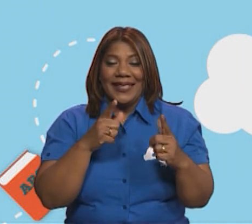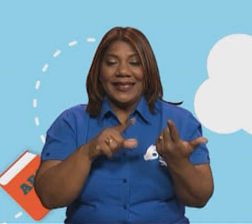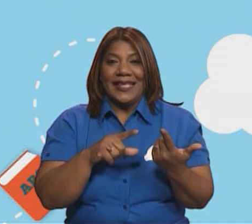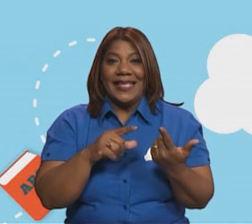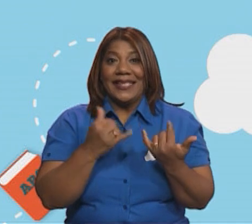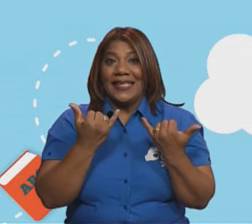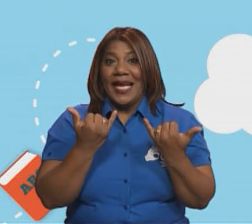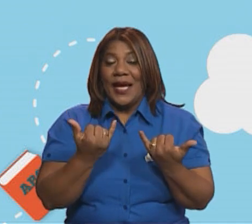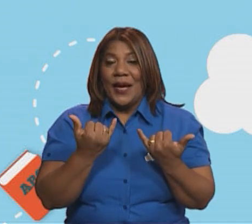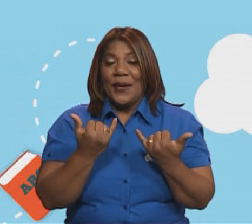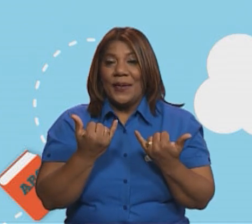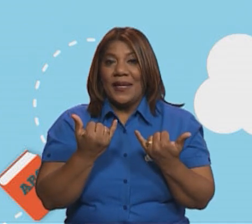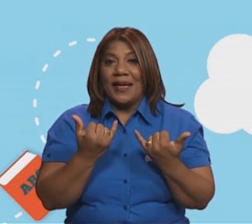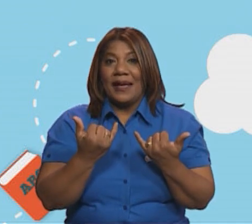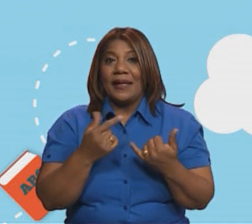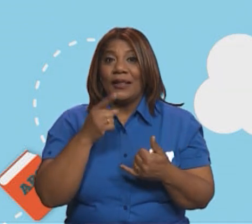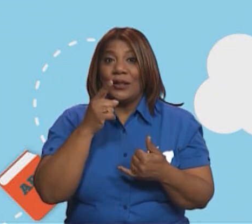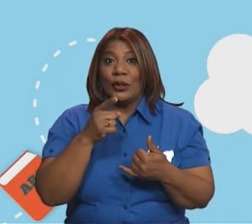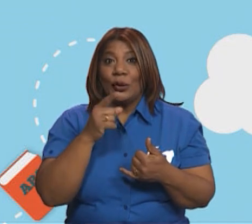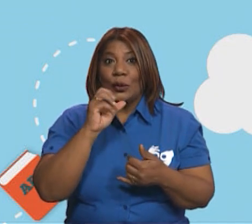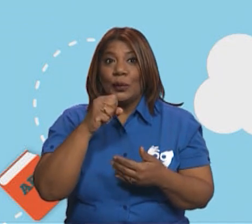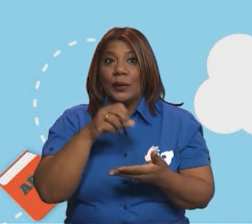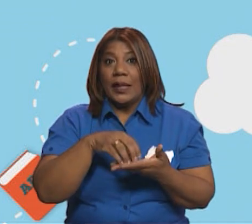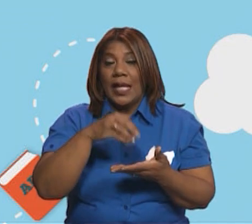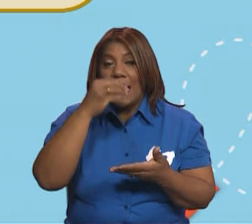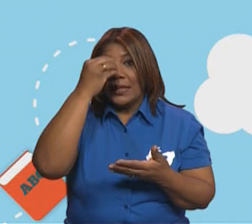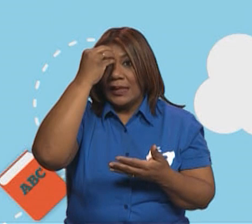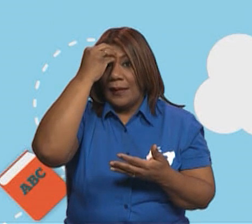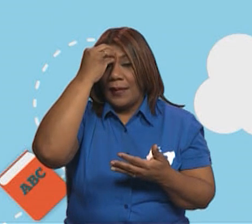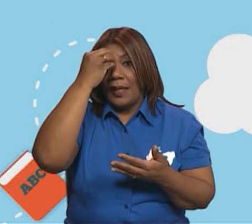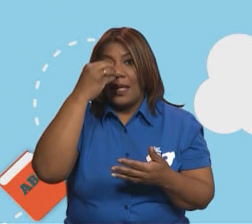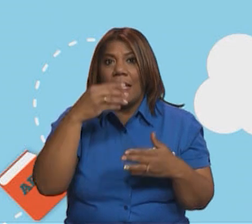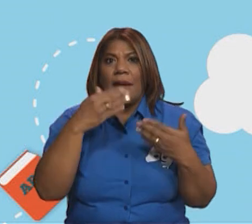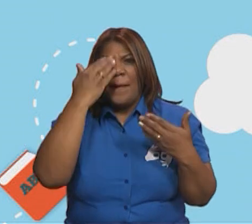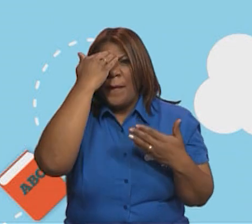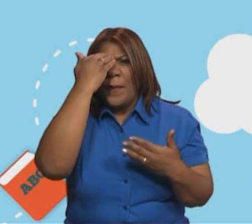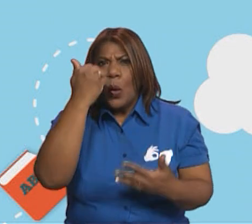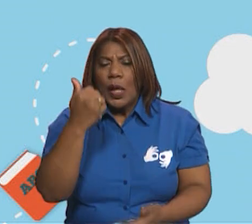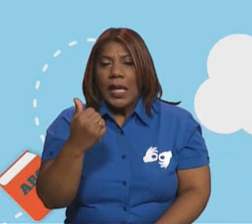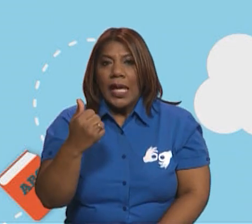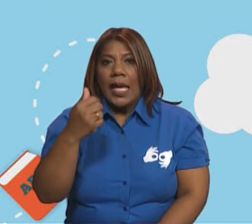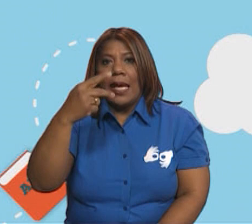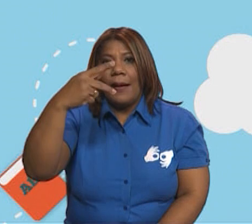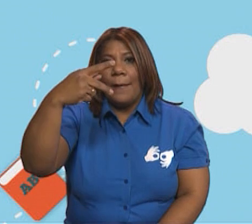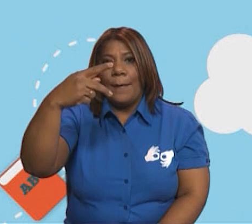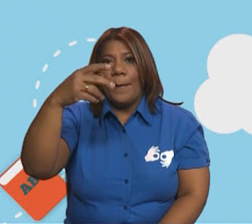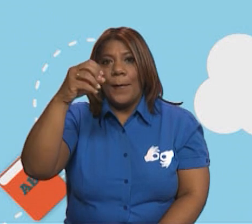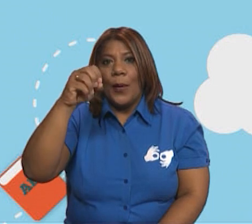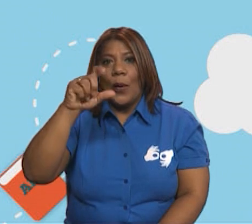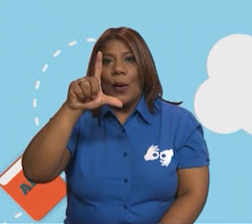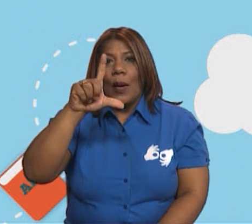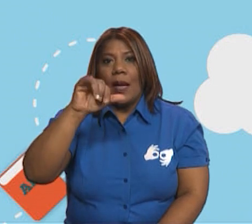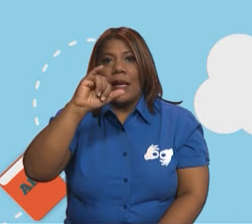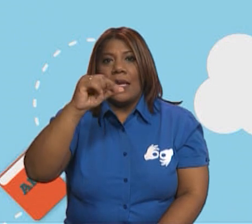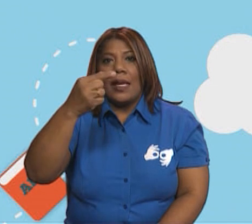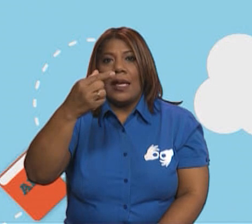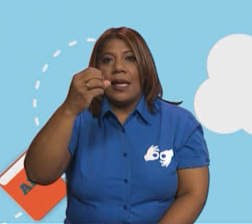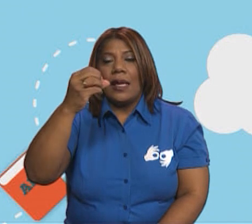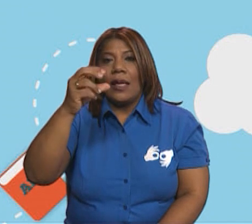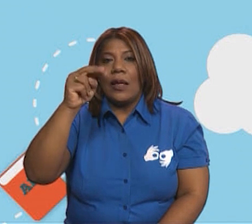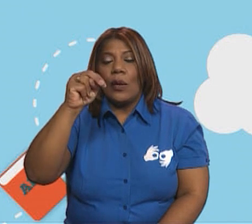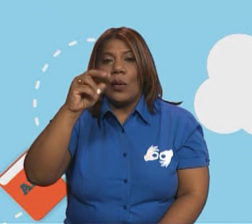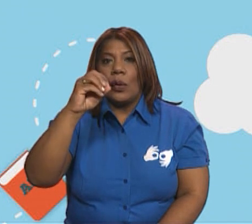revisar los conceptos de la clase de hoy. ¿Y qué es un polígono? Bueno, un polígono es una figura